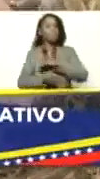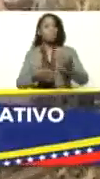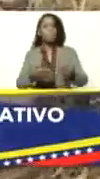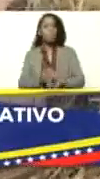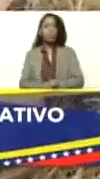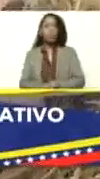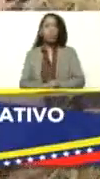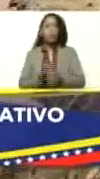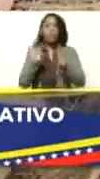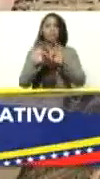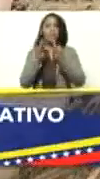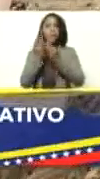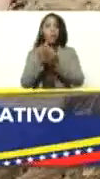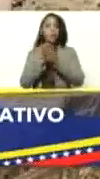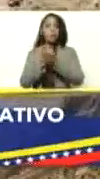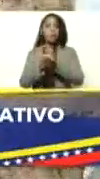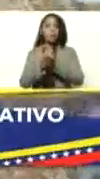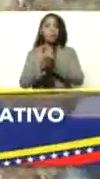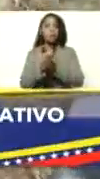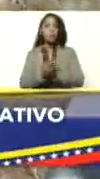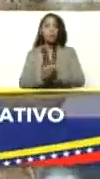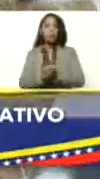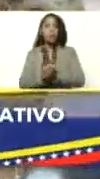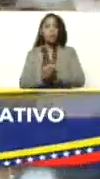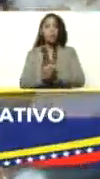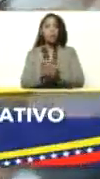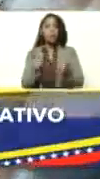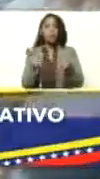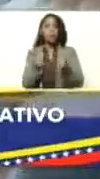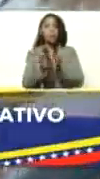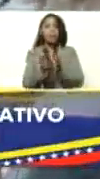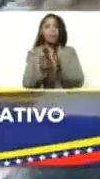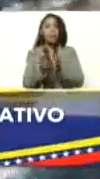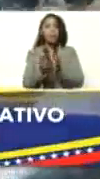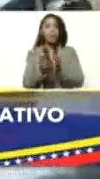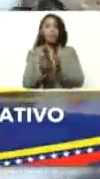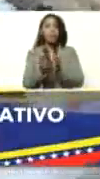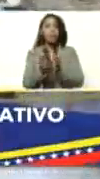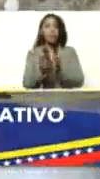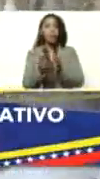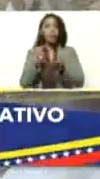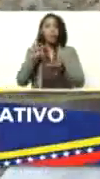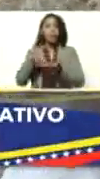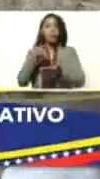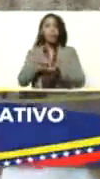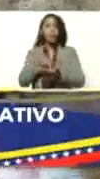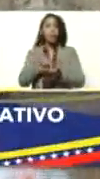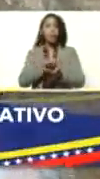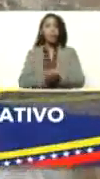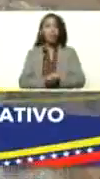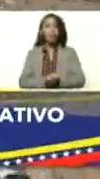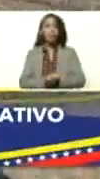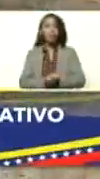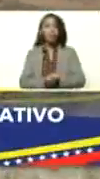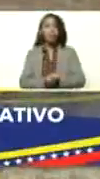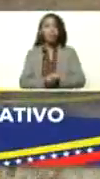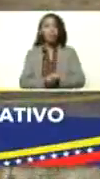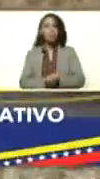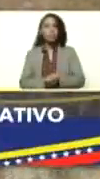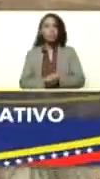familiar, de pequeños rumiantes, ovinos y caprinos.